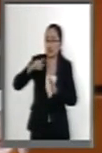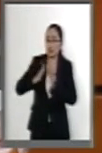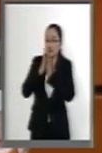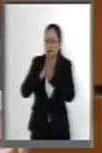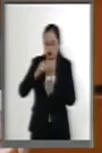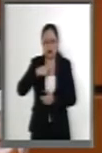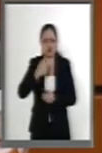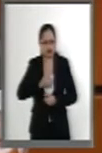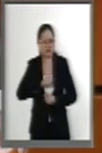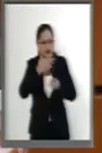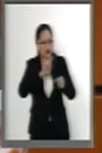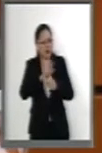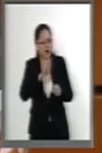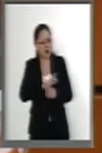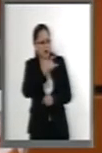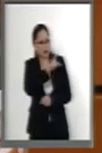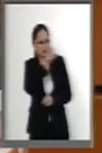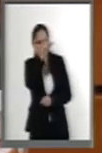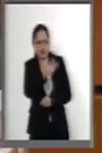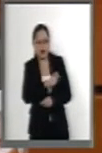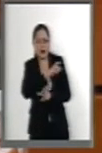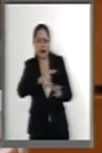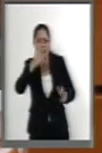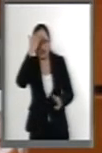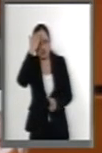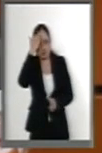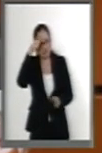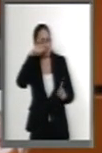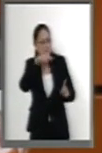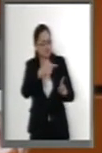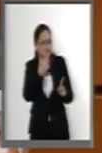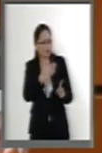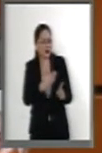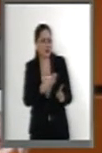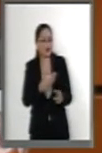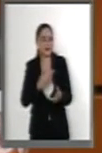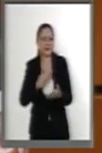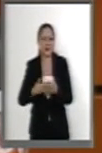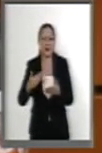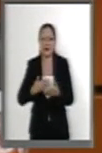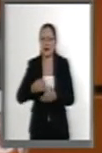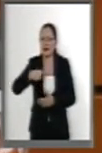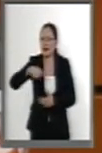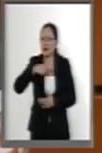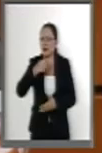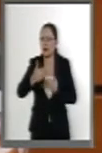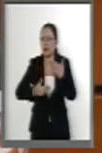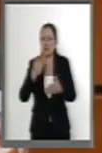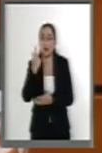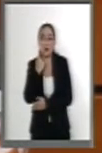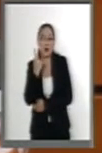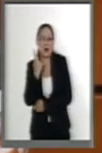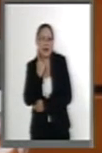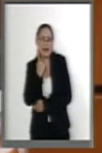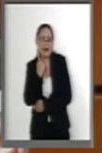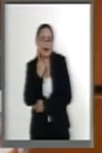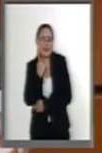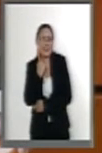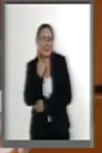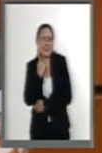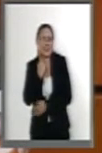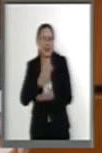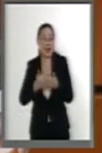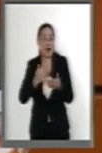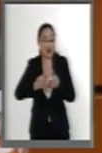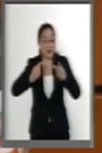reconocimiento a su persona. Pero nosotros estamos en un proceso político, no un